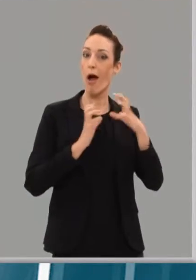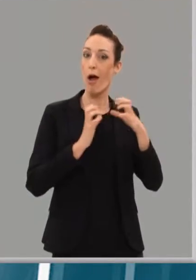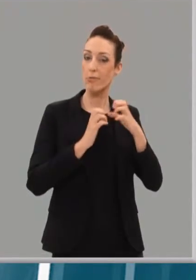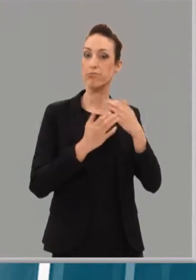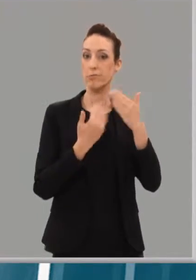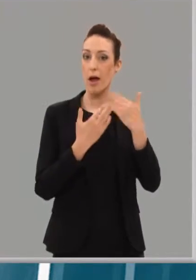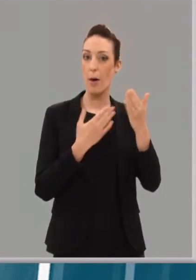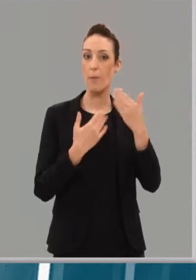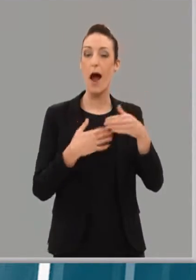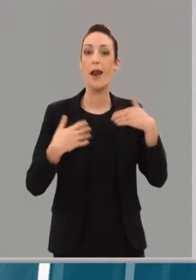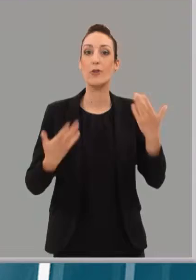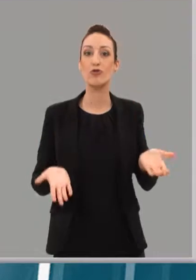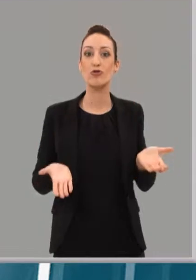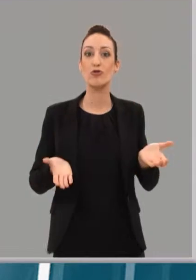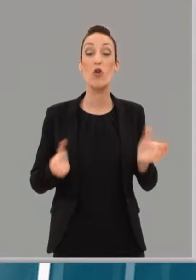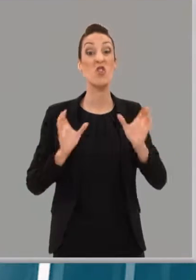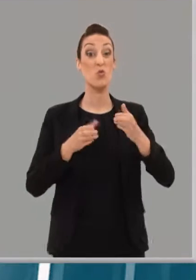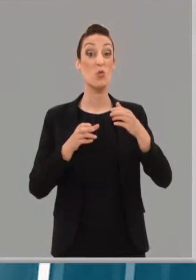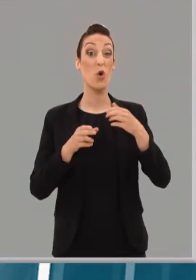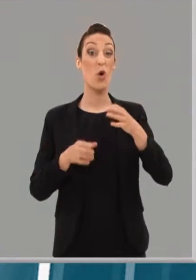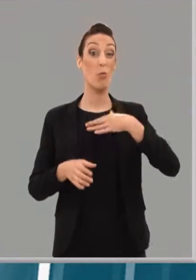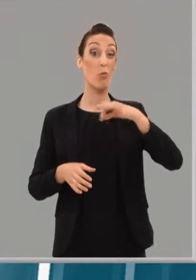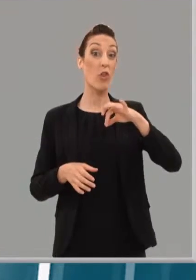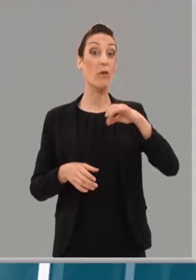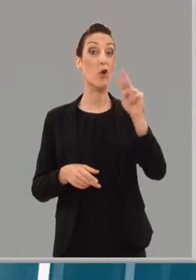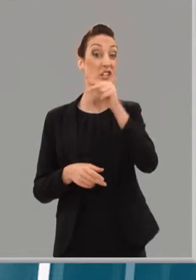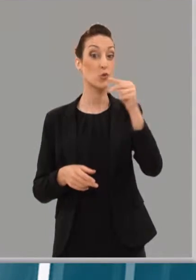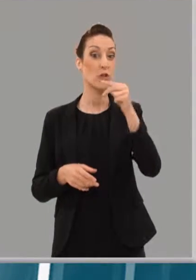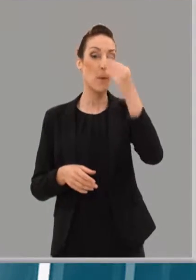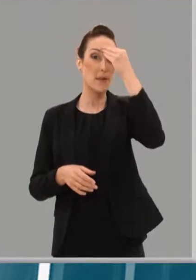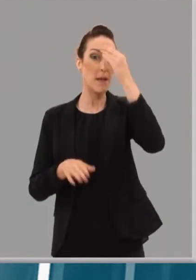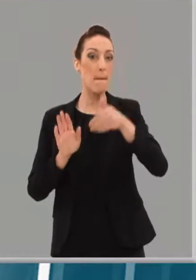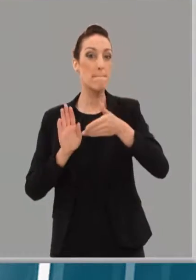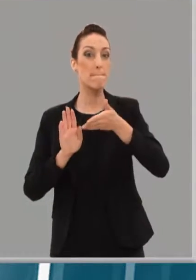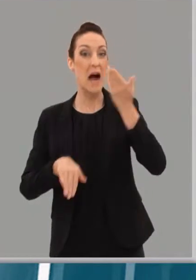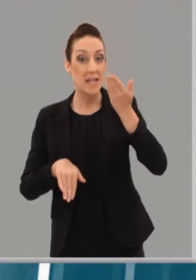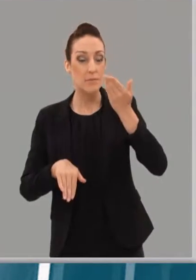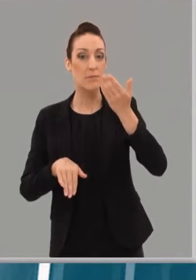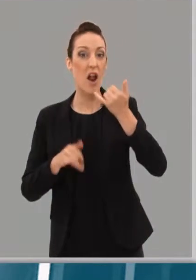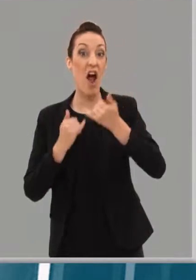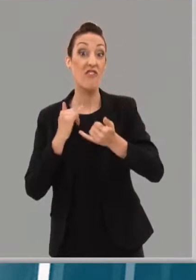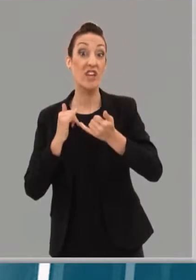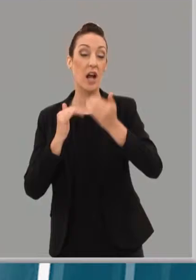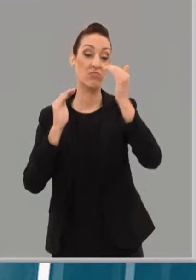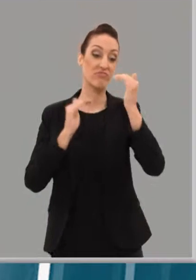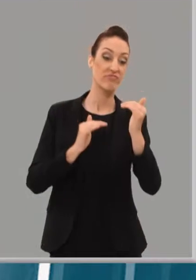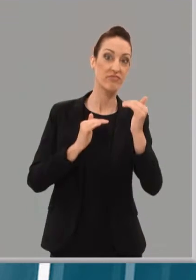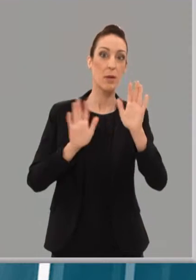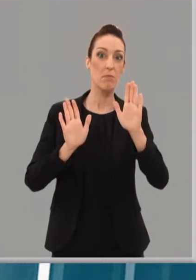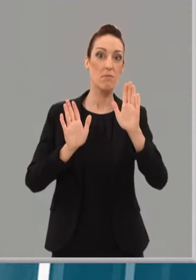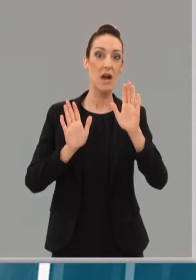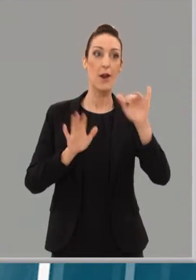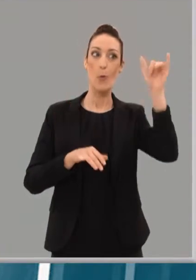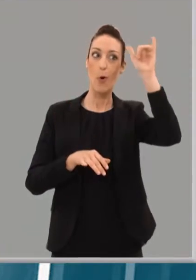asumen que su resultado no ha sido positivo. Esperaban más, pero están contentos porque el giro hacia la izquierda de estas elecciones,